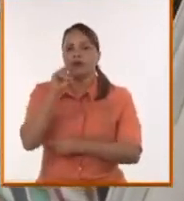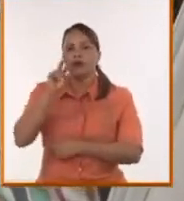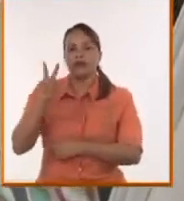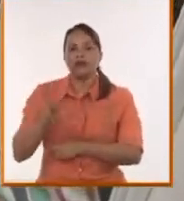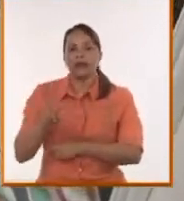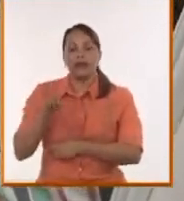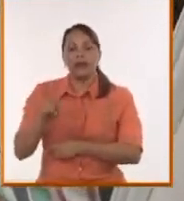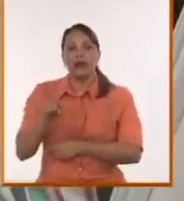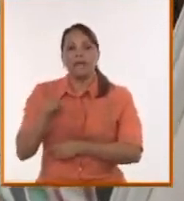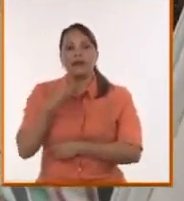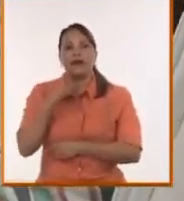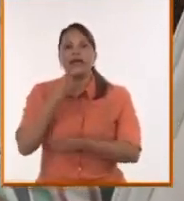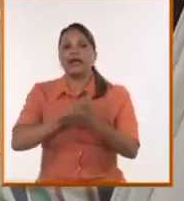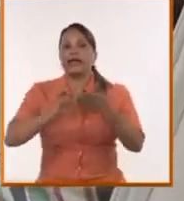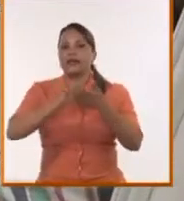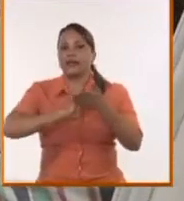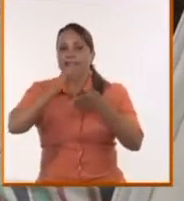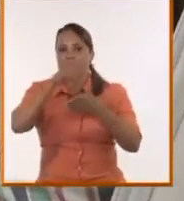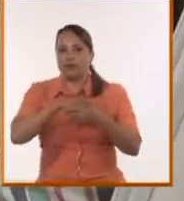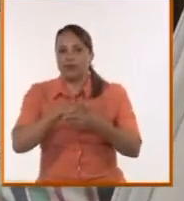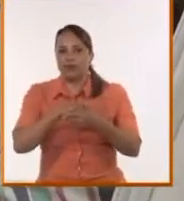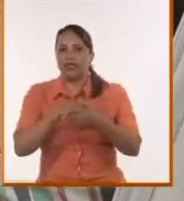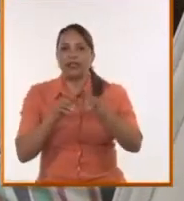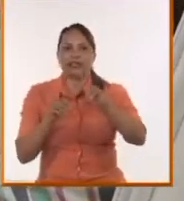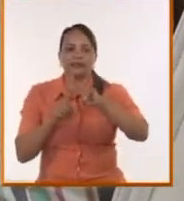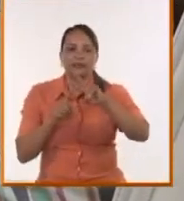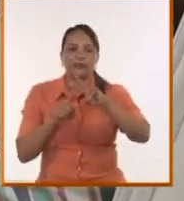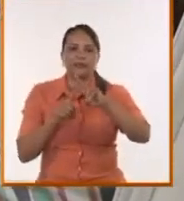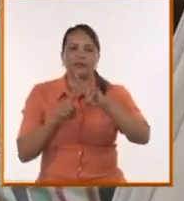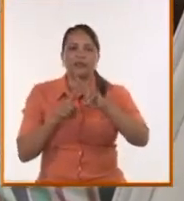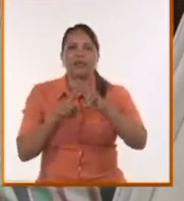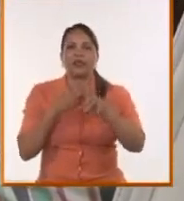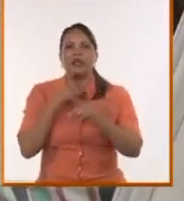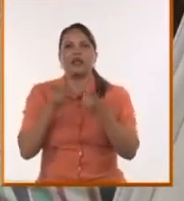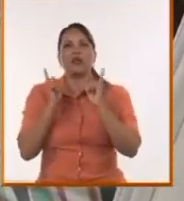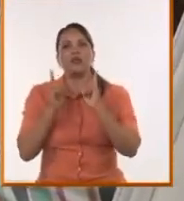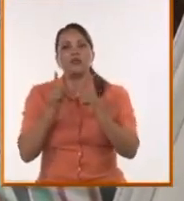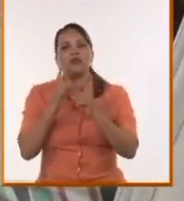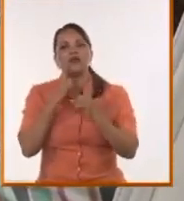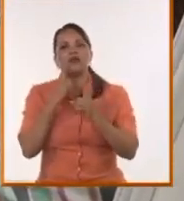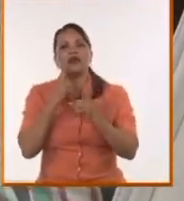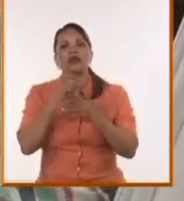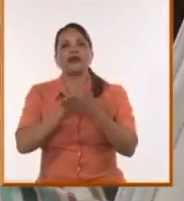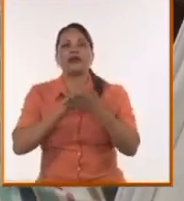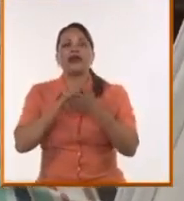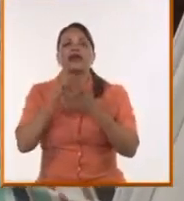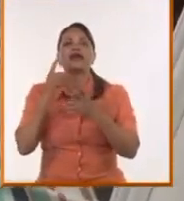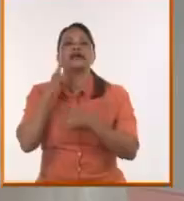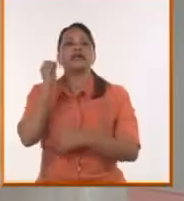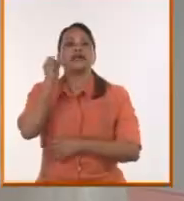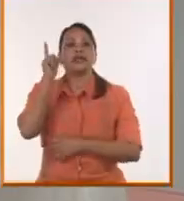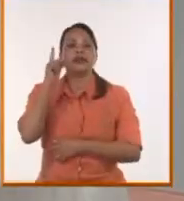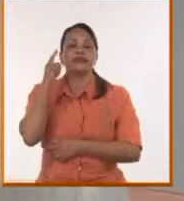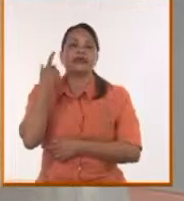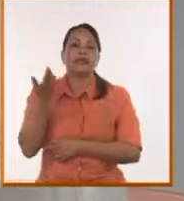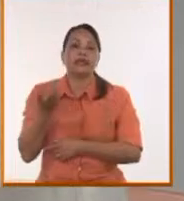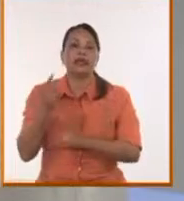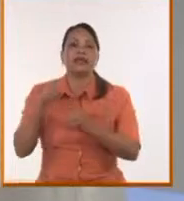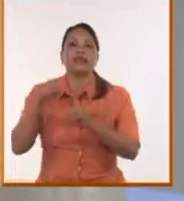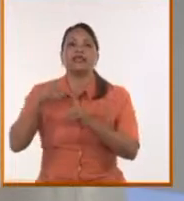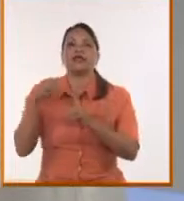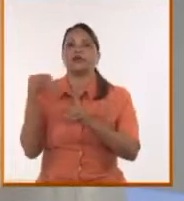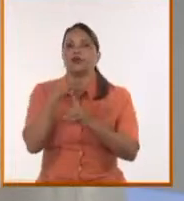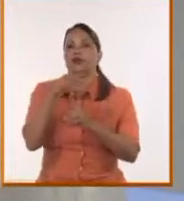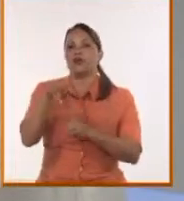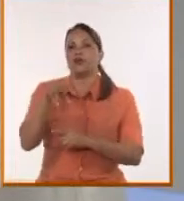quien se está disputando, no ya en las televisoras, no ya en los mítines políticos, sino en el campo de la inteligencia artificial. Bueno, y eso es producto de mi ley, por eso es lo